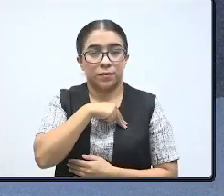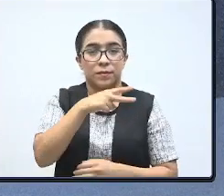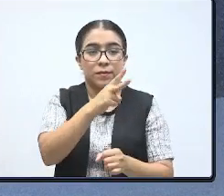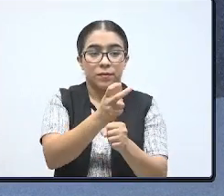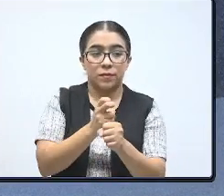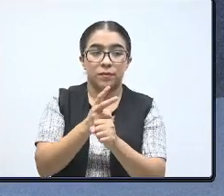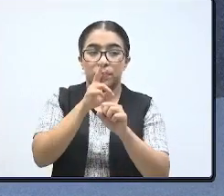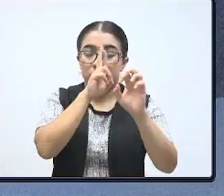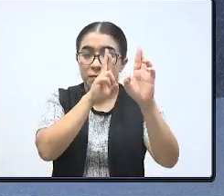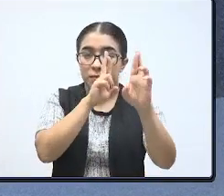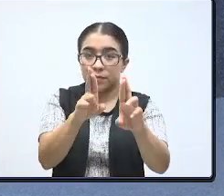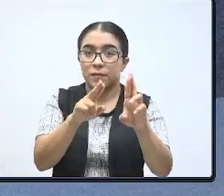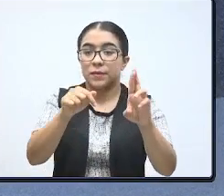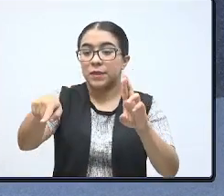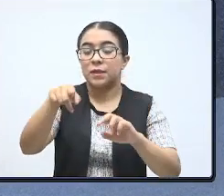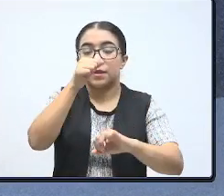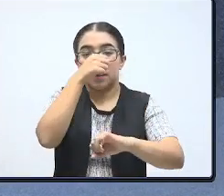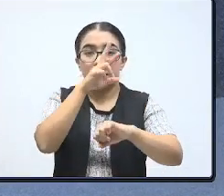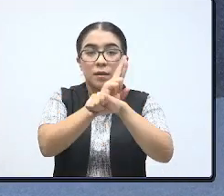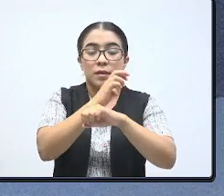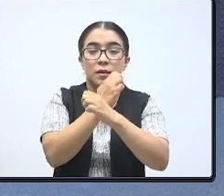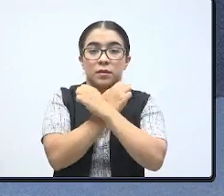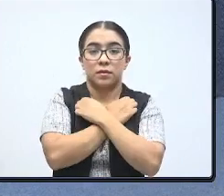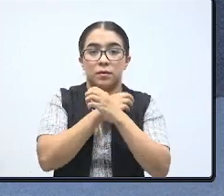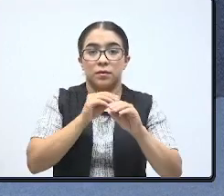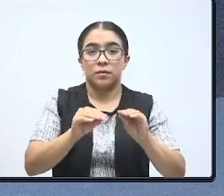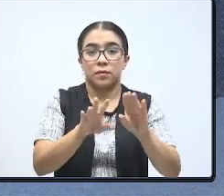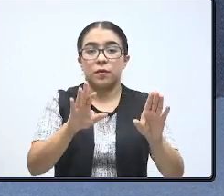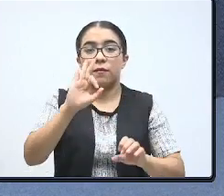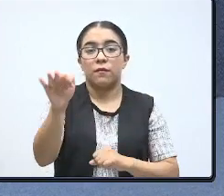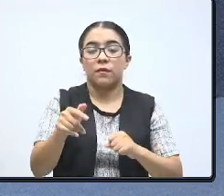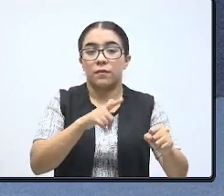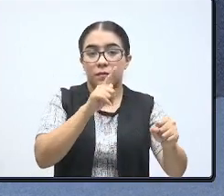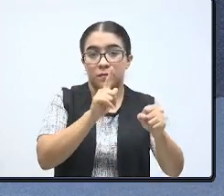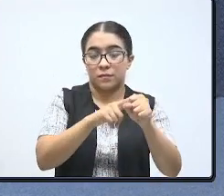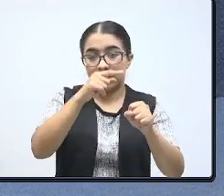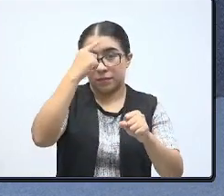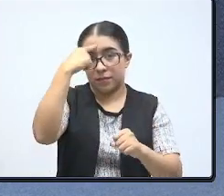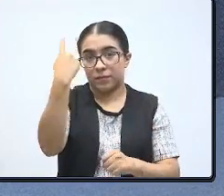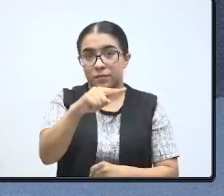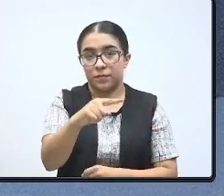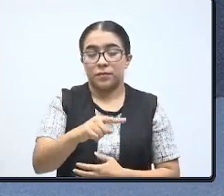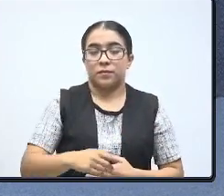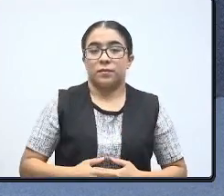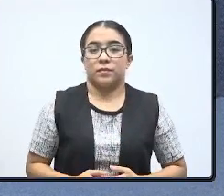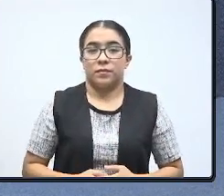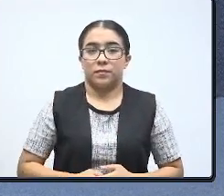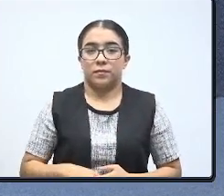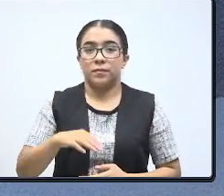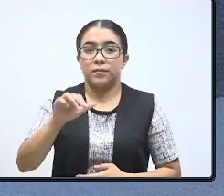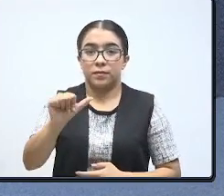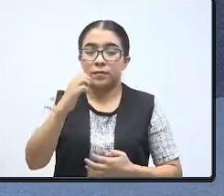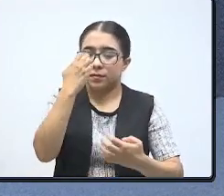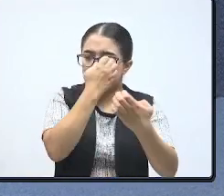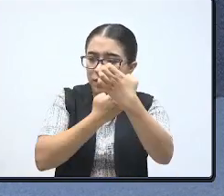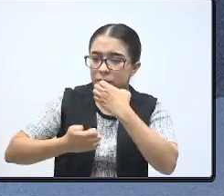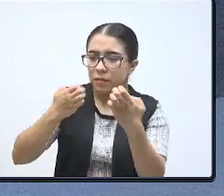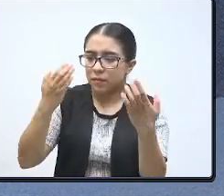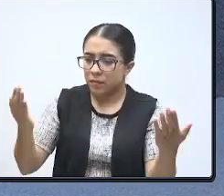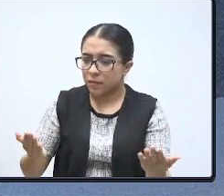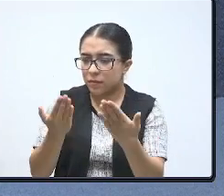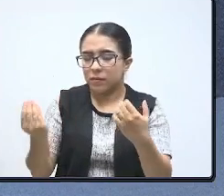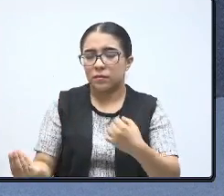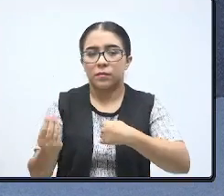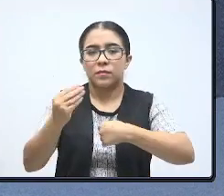exhortamos respetuosamente a la Secretaría de Educación Pública, a la Federación para se analice la promoción e